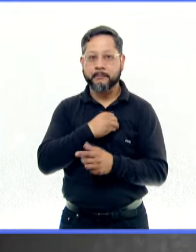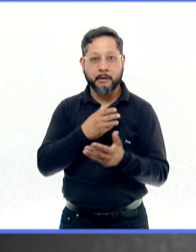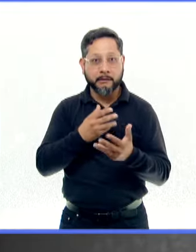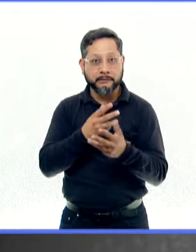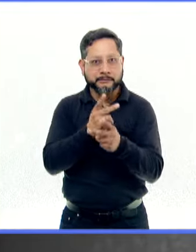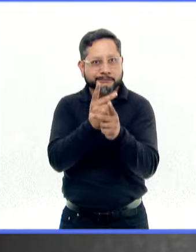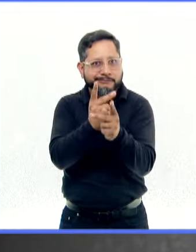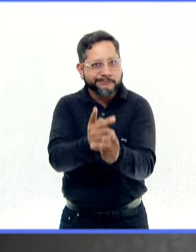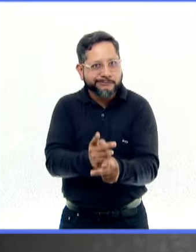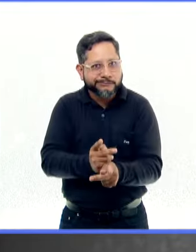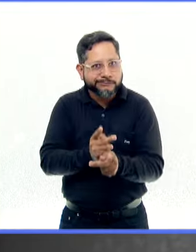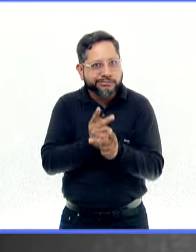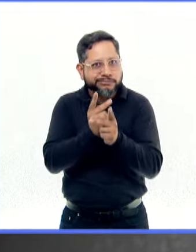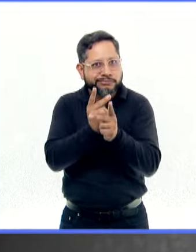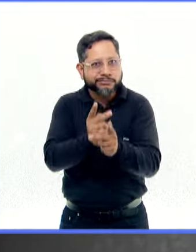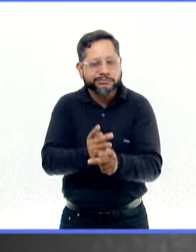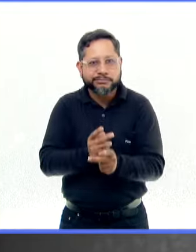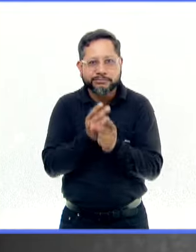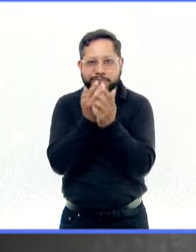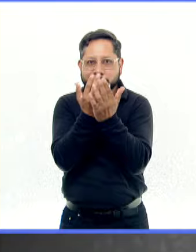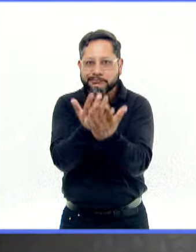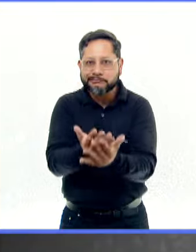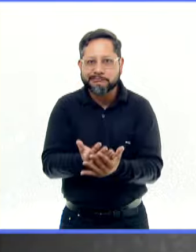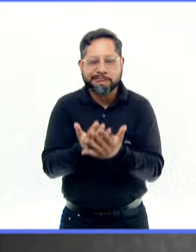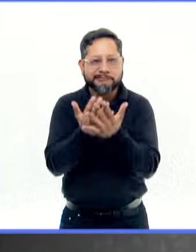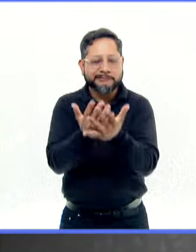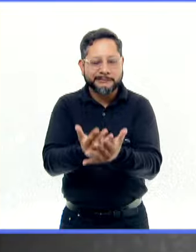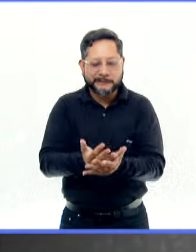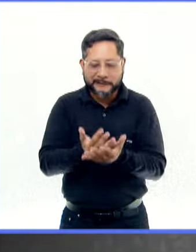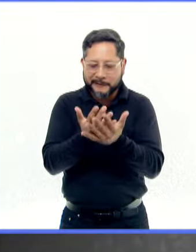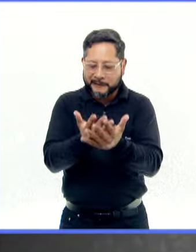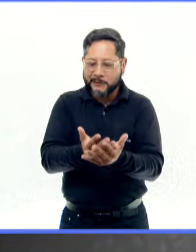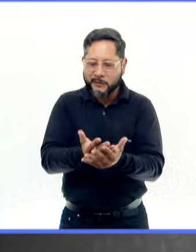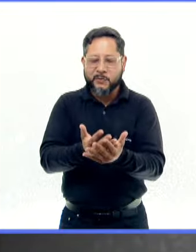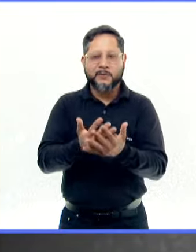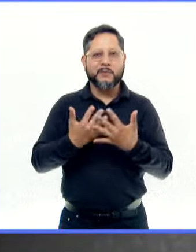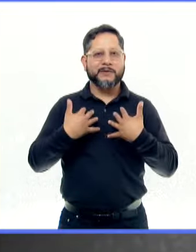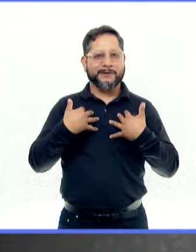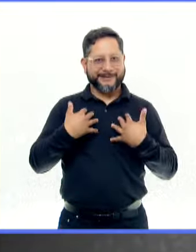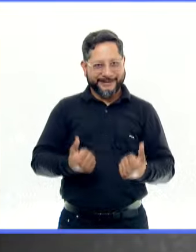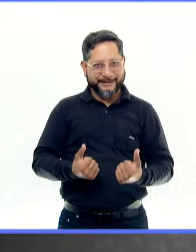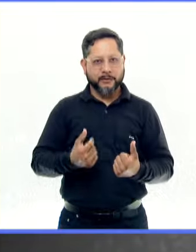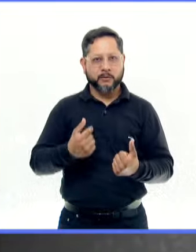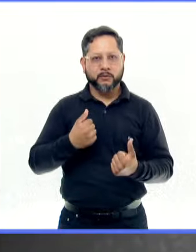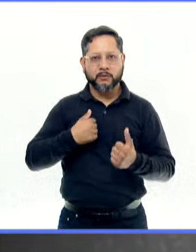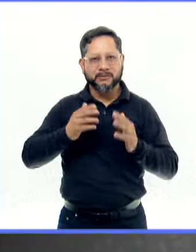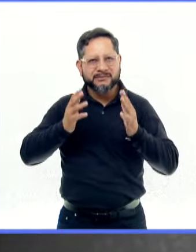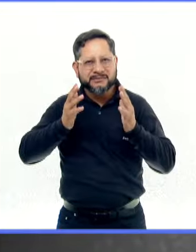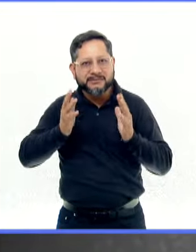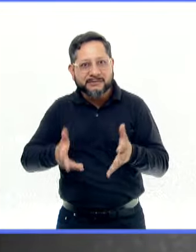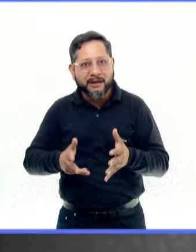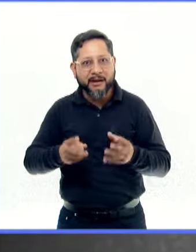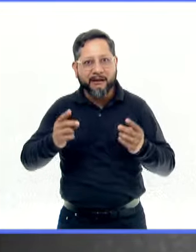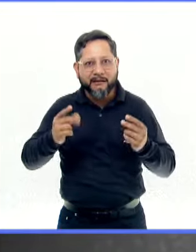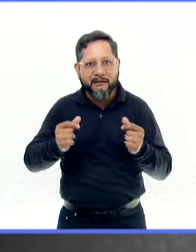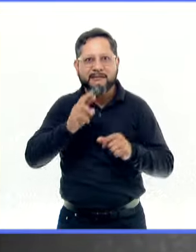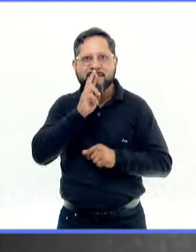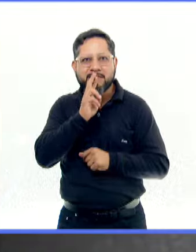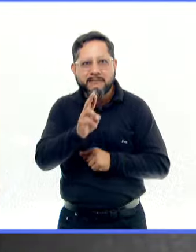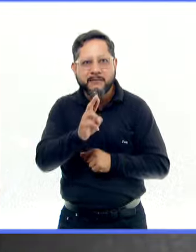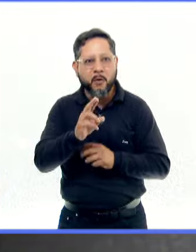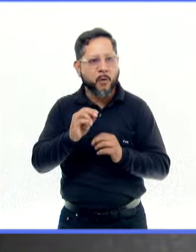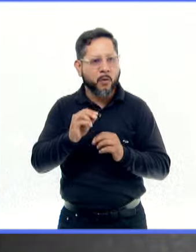tolerancia, de esperar, de no tener esa urgencia porque las cosas se resuelvan ya,